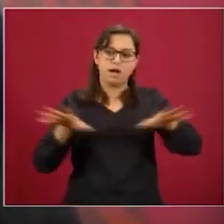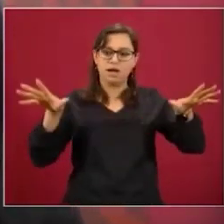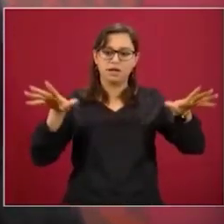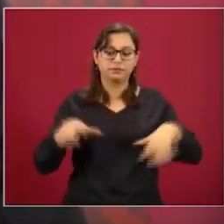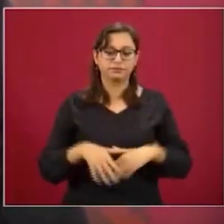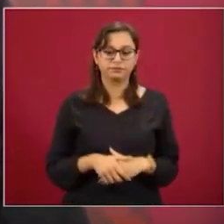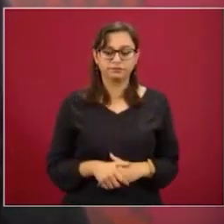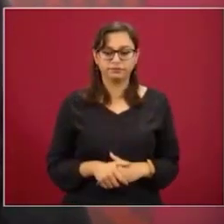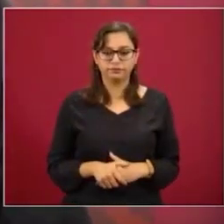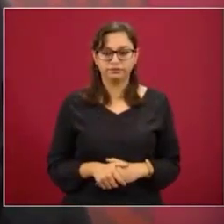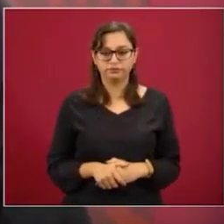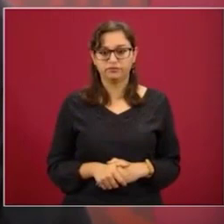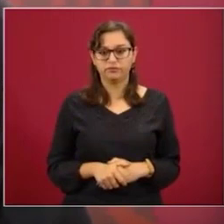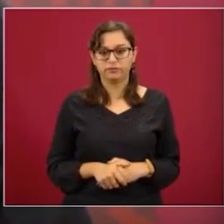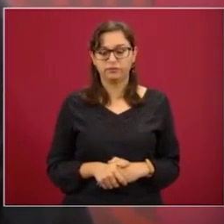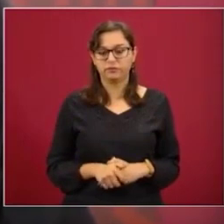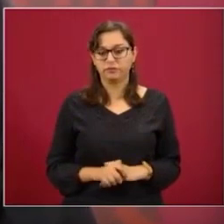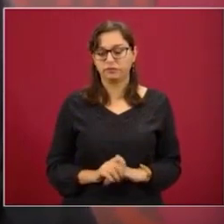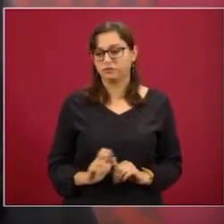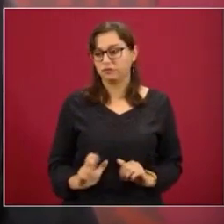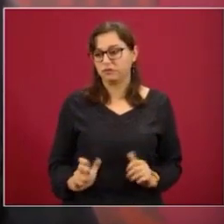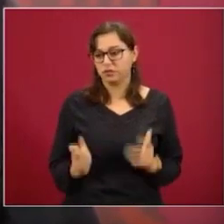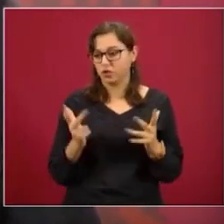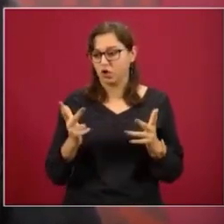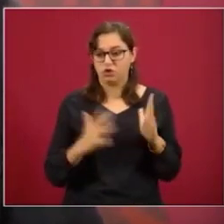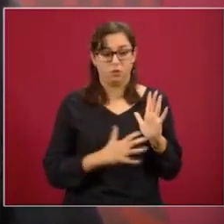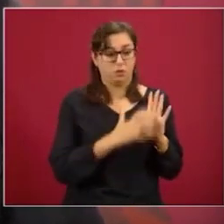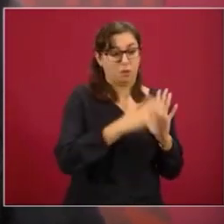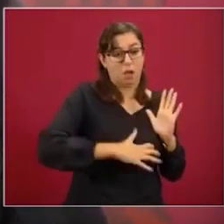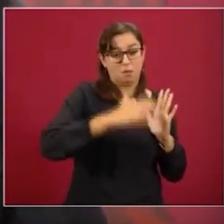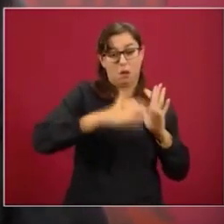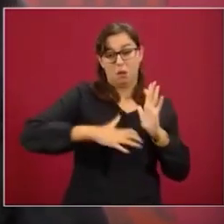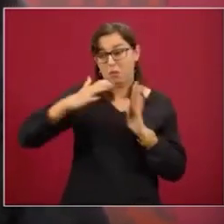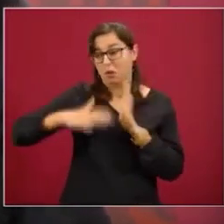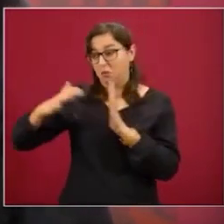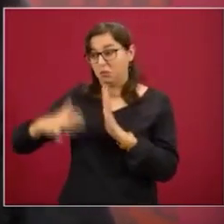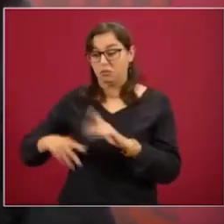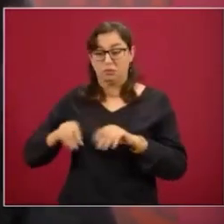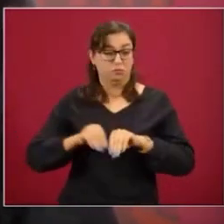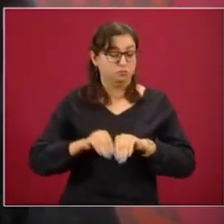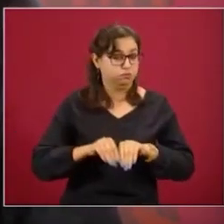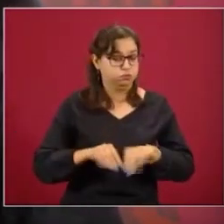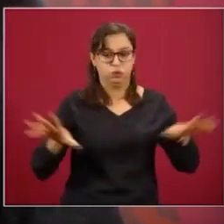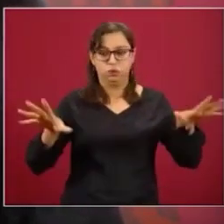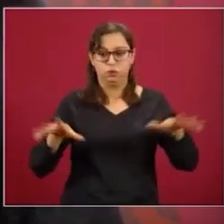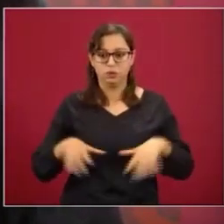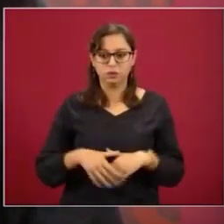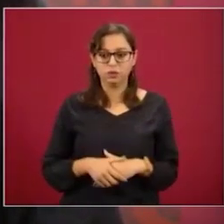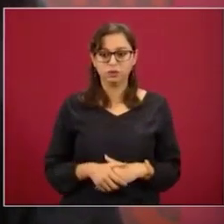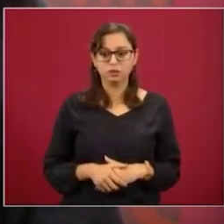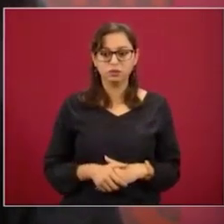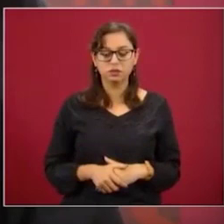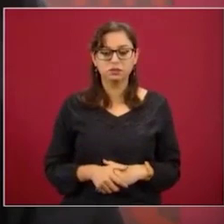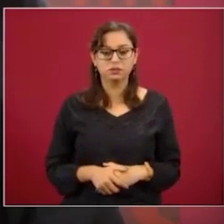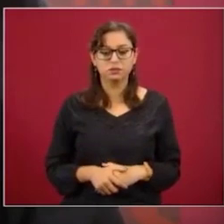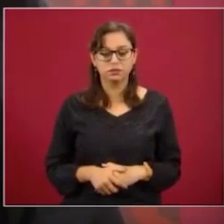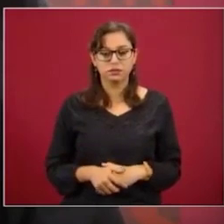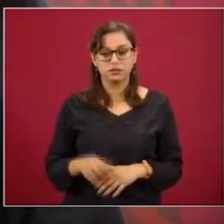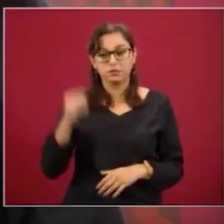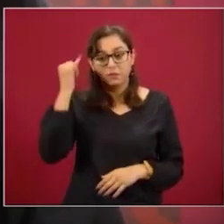de ocho columnas en todos los periódicos de México, digo, no en todos, pero sí en la mayoría.